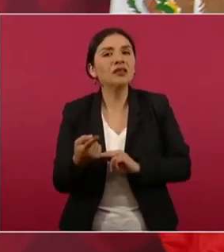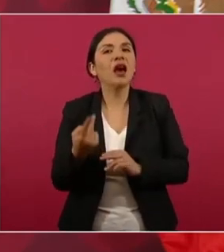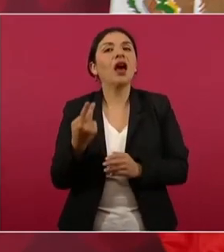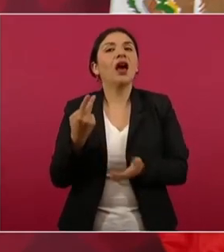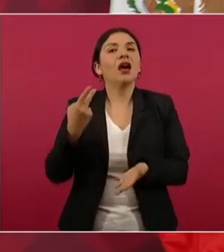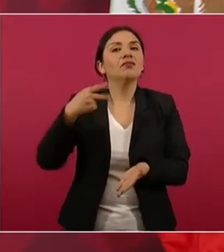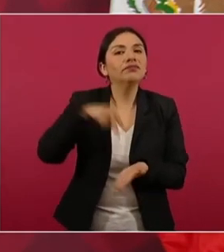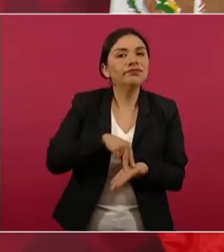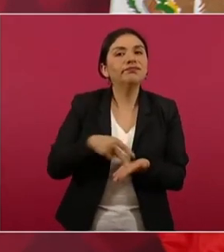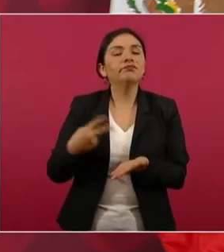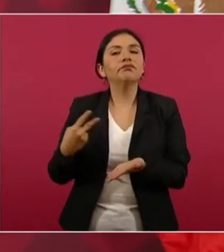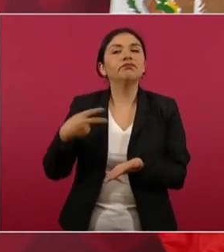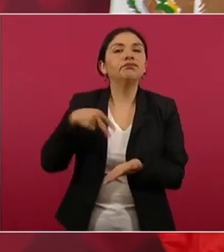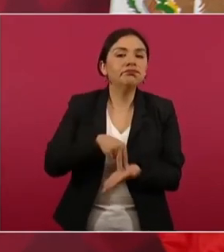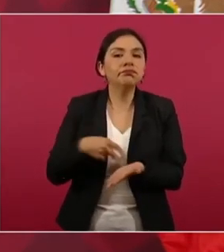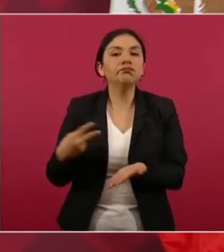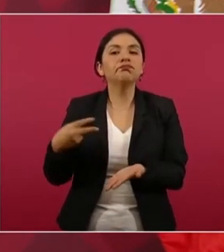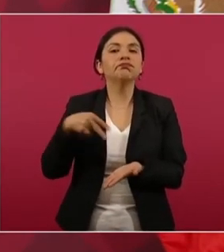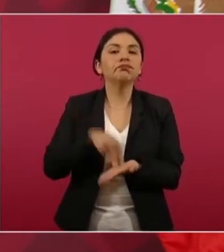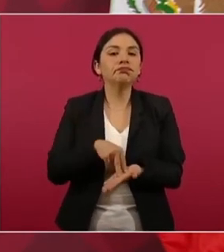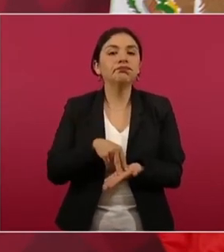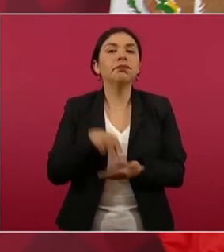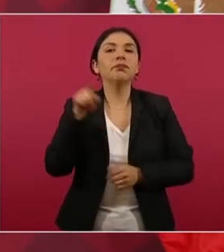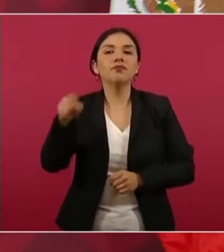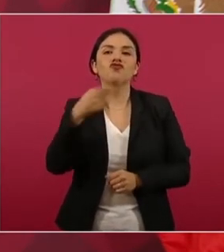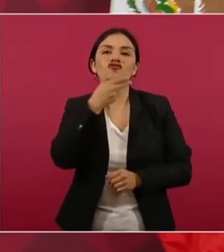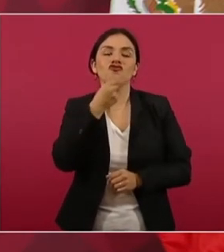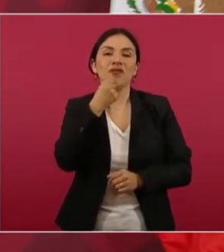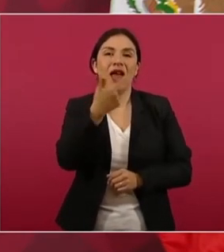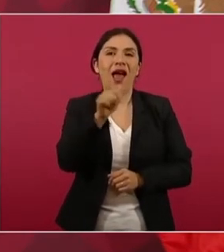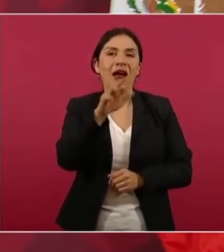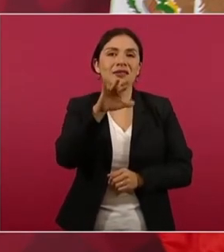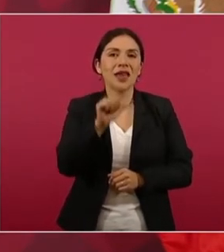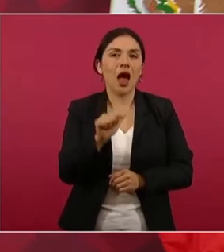García Luna.